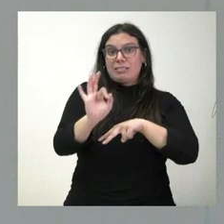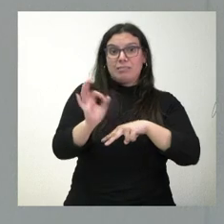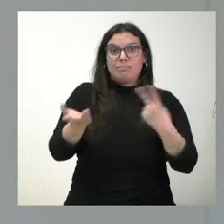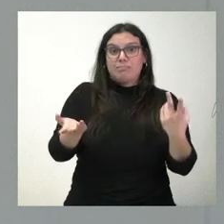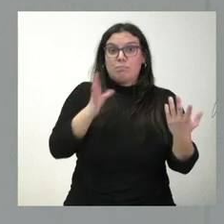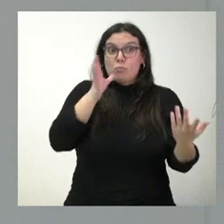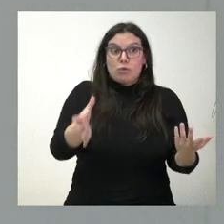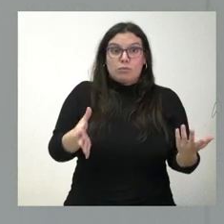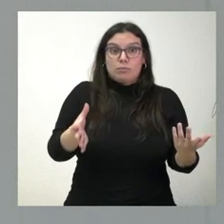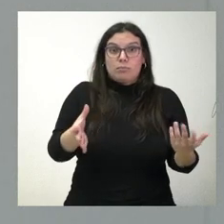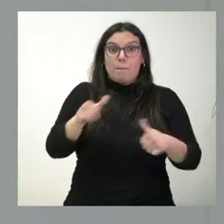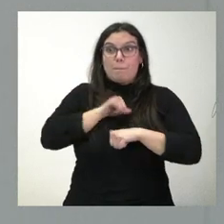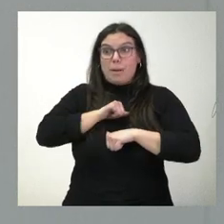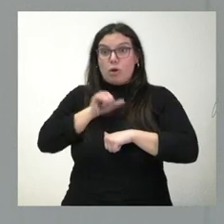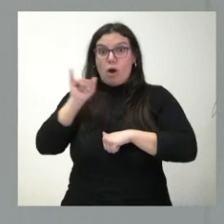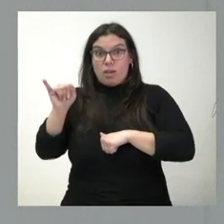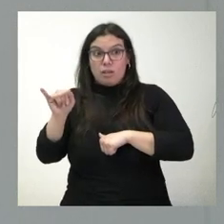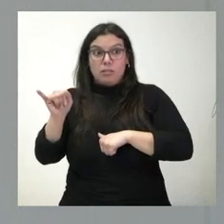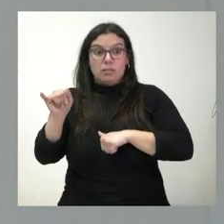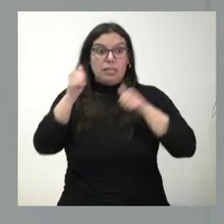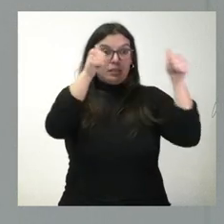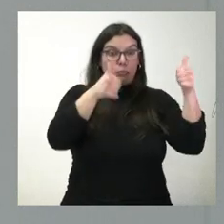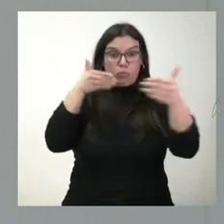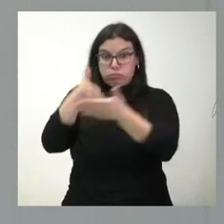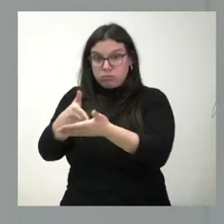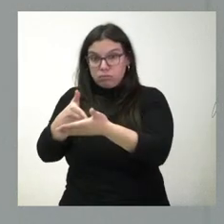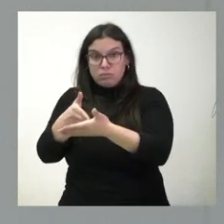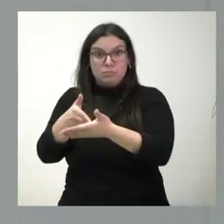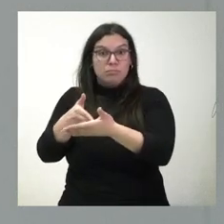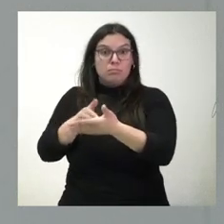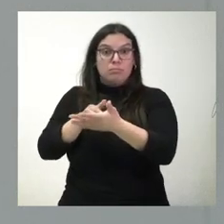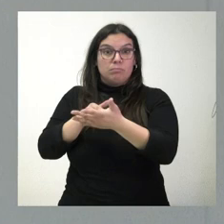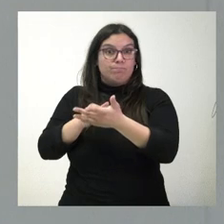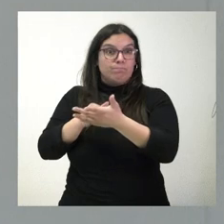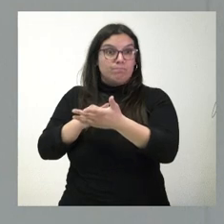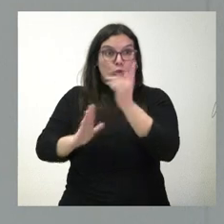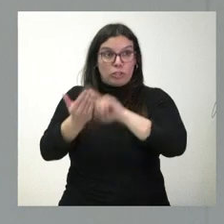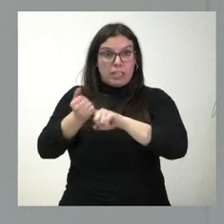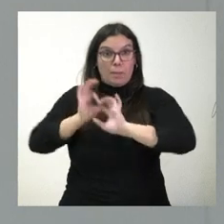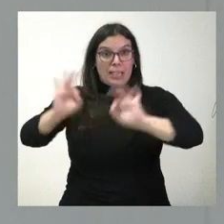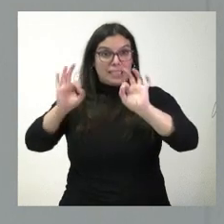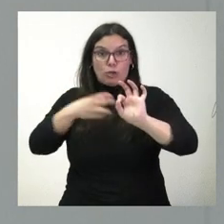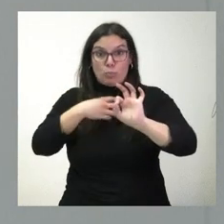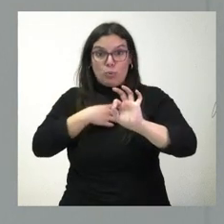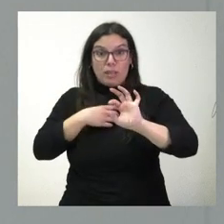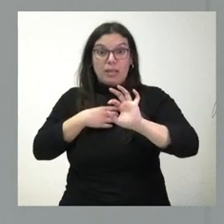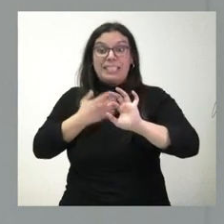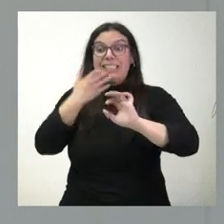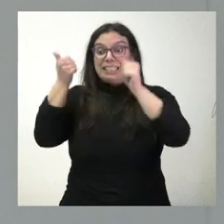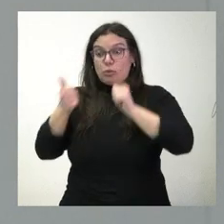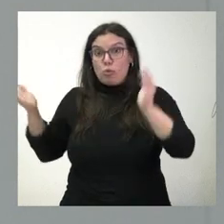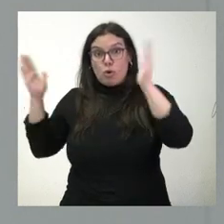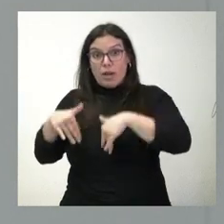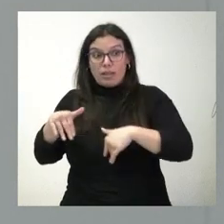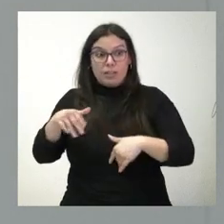habiendo médicos en paro no pueden obtener el título de médico especialista y sin el título de médico especialista